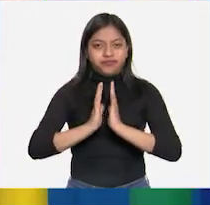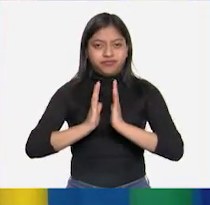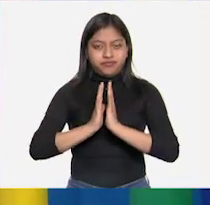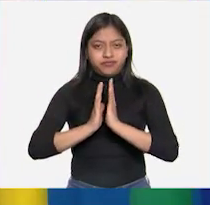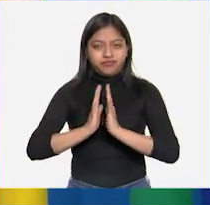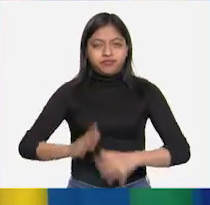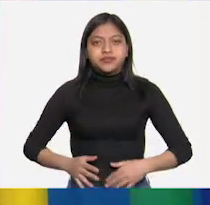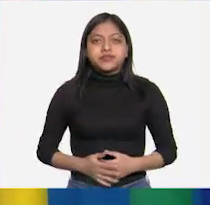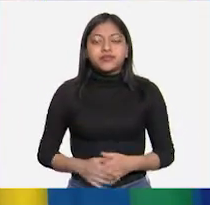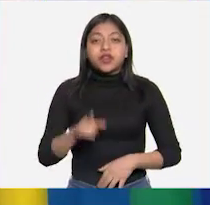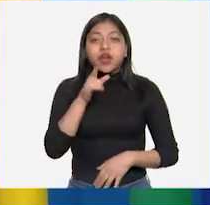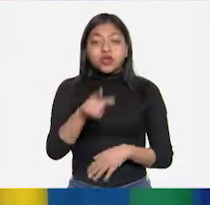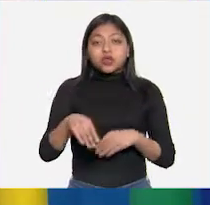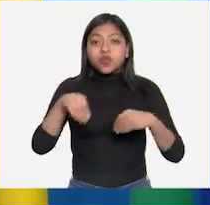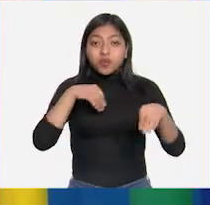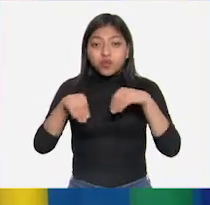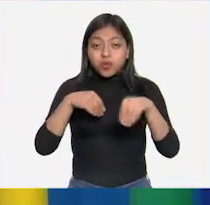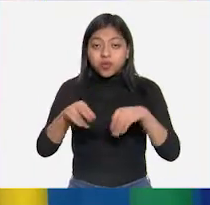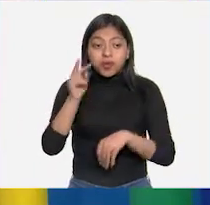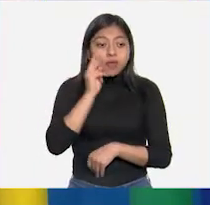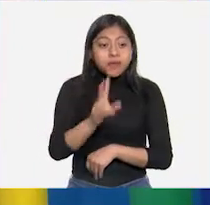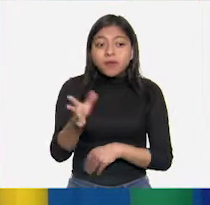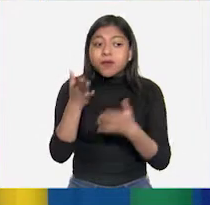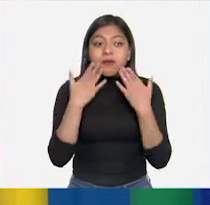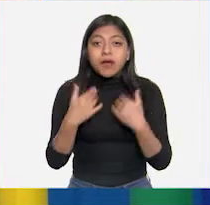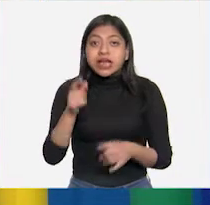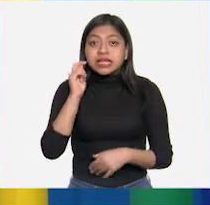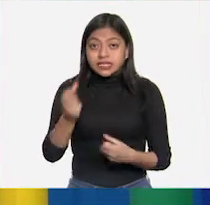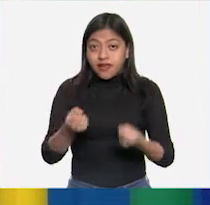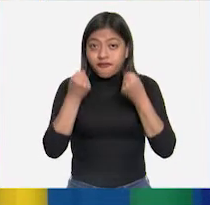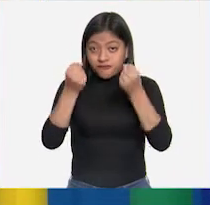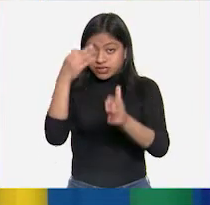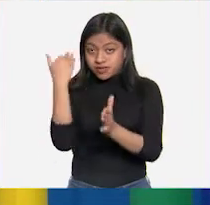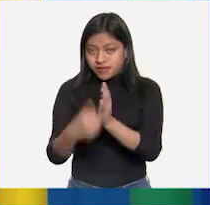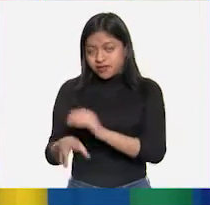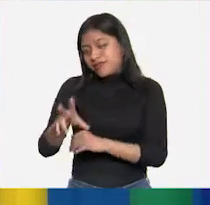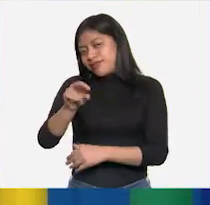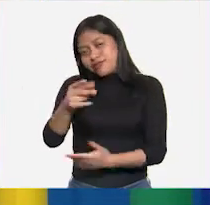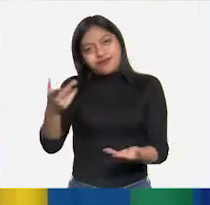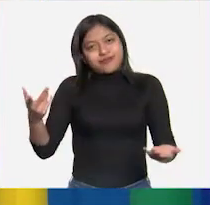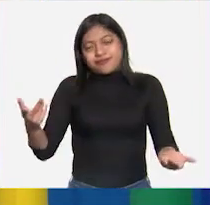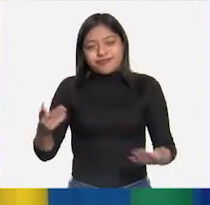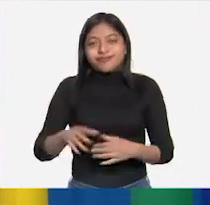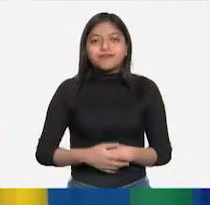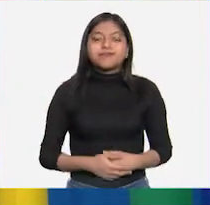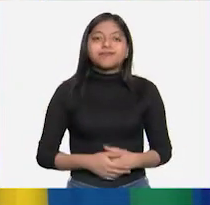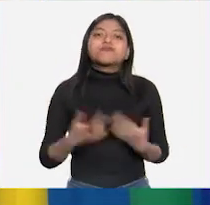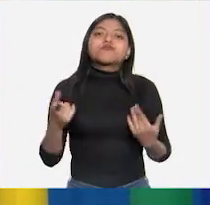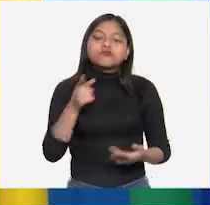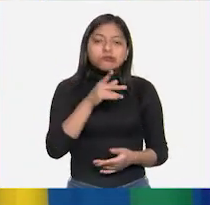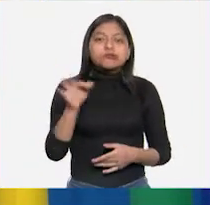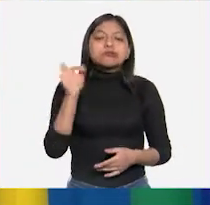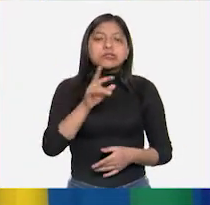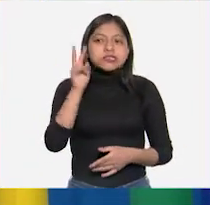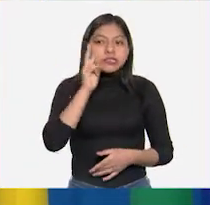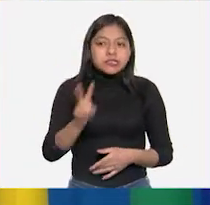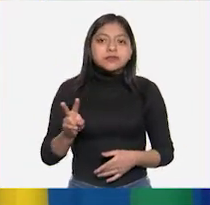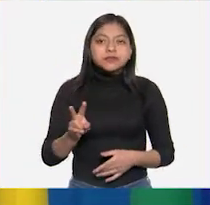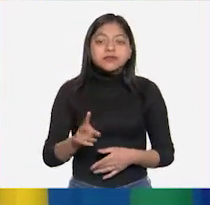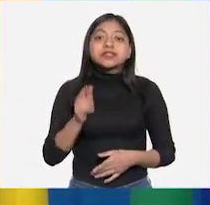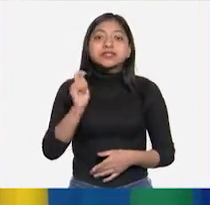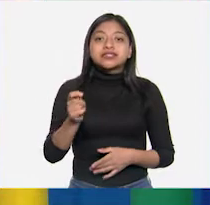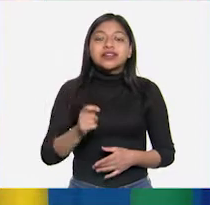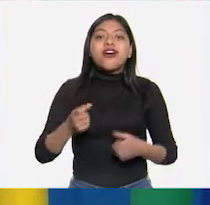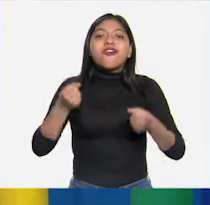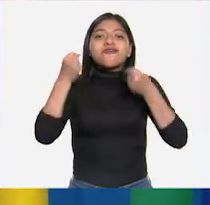La falta de movimiento no siempre significa la total ausencia de fuerzas, porque también puede ser el resultado de la